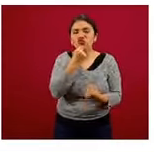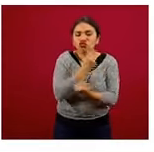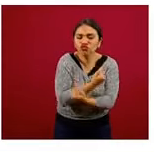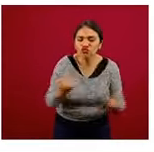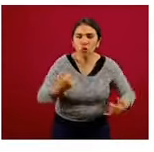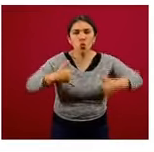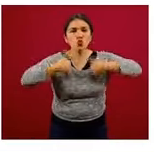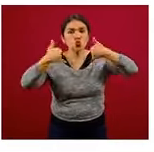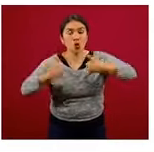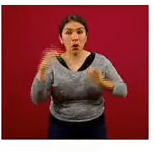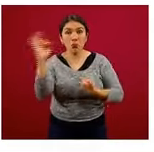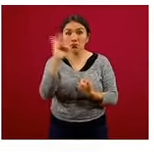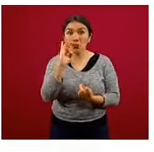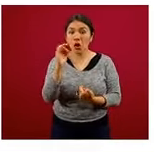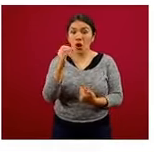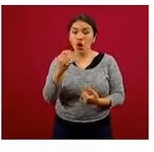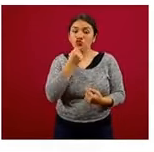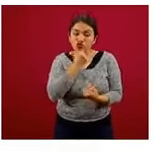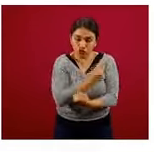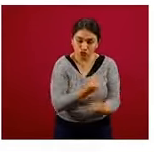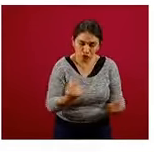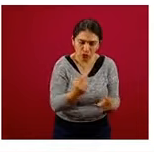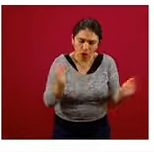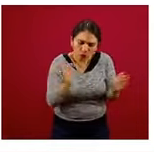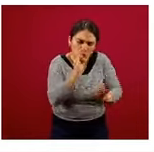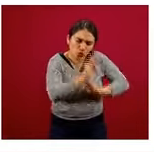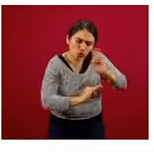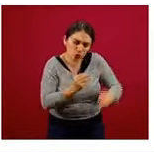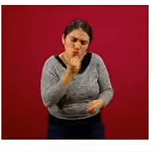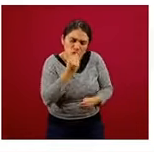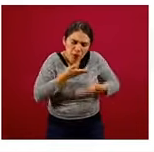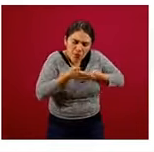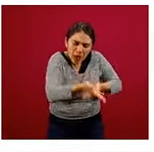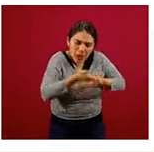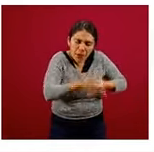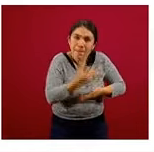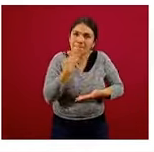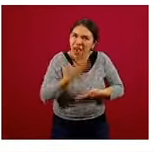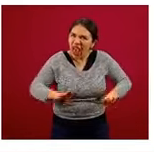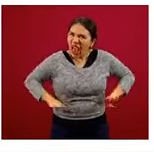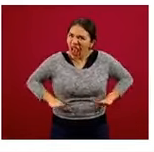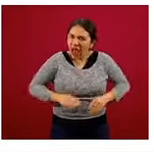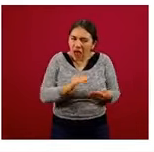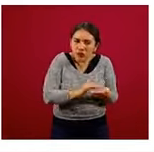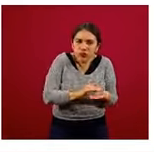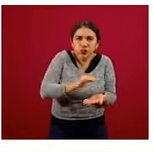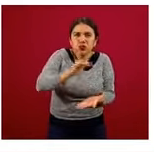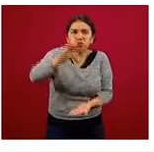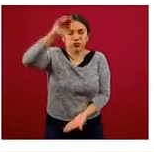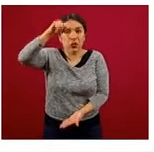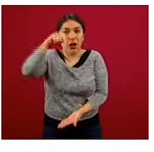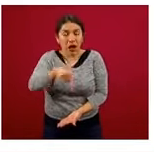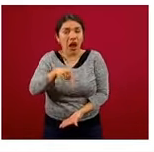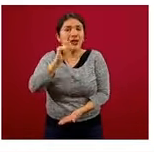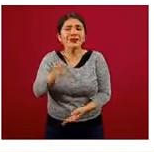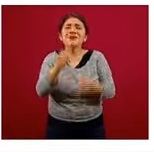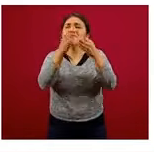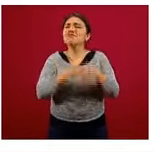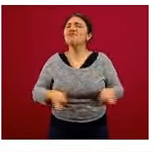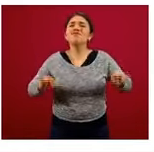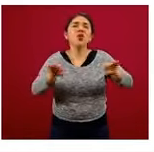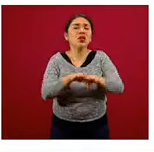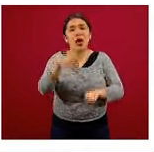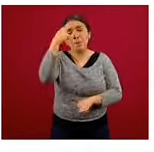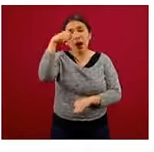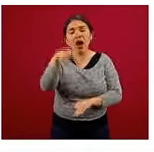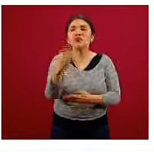adecuada en los primeros años de vida y a lo largo del crecimiento y desarrollo de los niños es fundamental